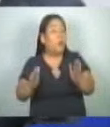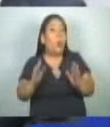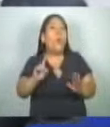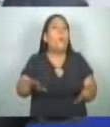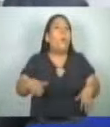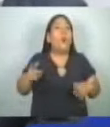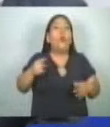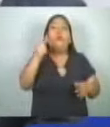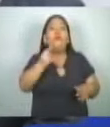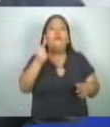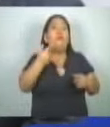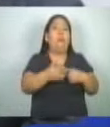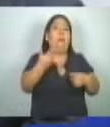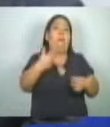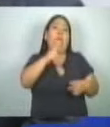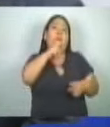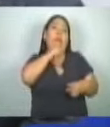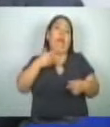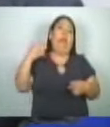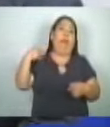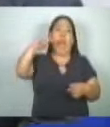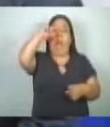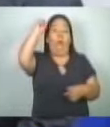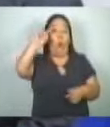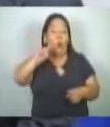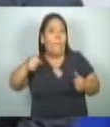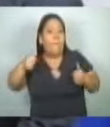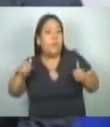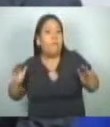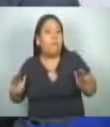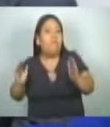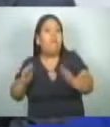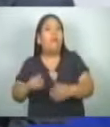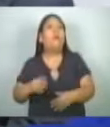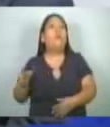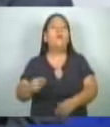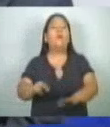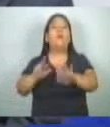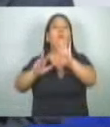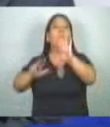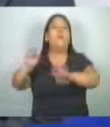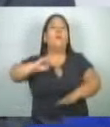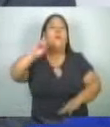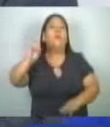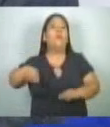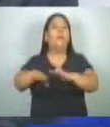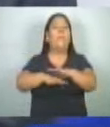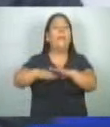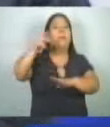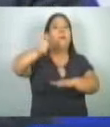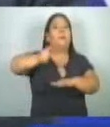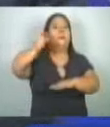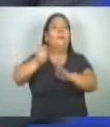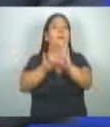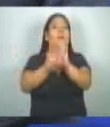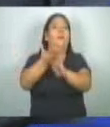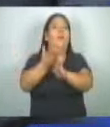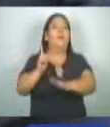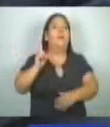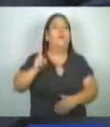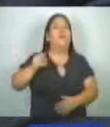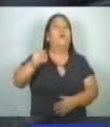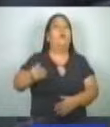solo premia la antigüedad y no el mérito. Cada año se aumenta el 8% del salario base. Para el próximo año se